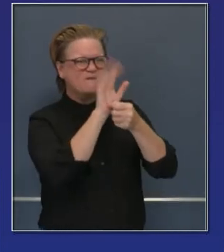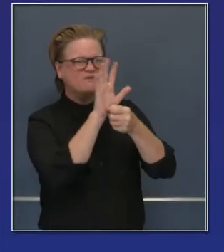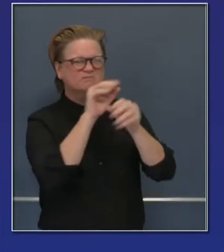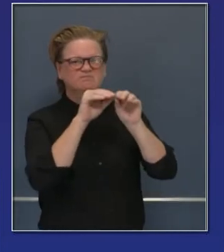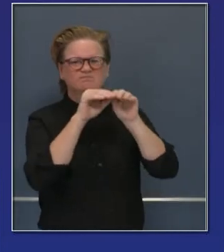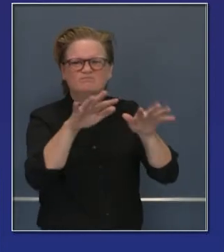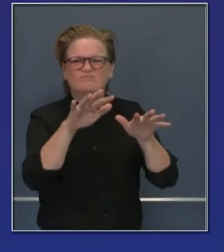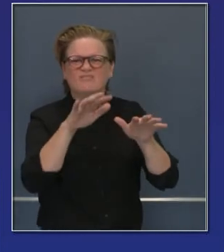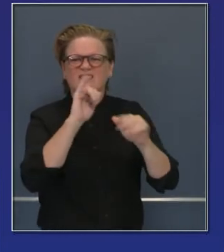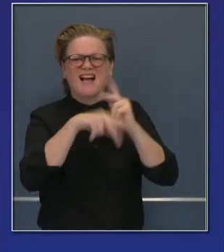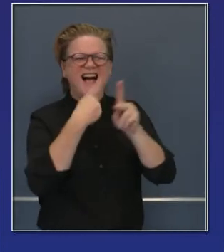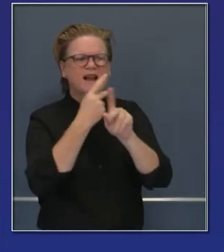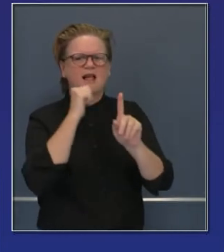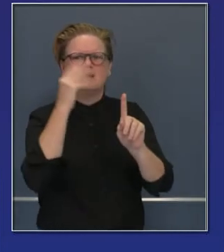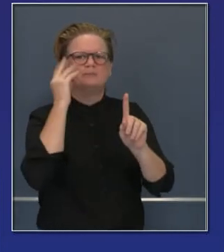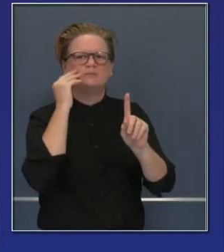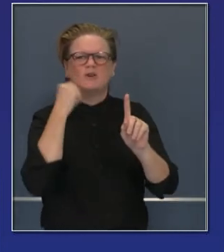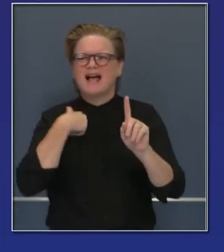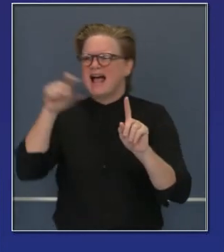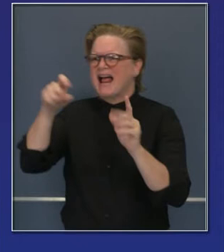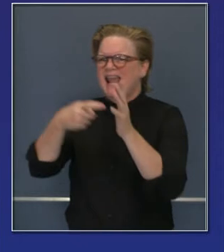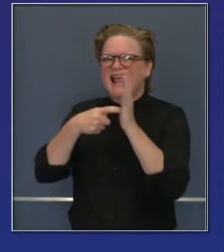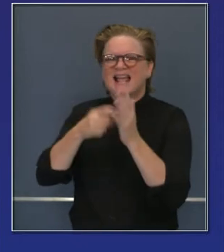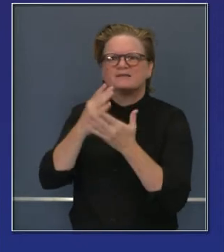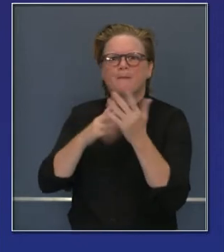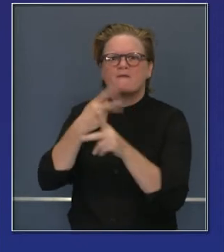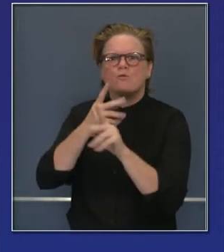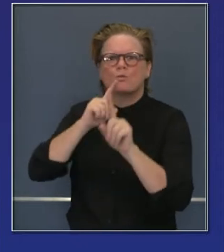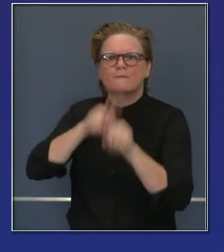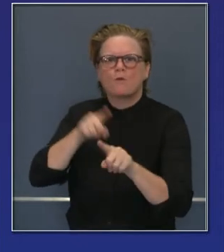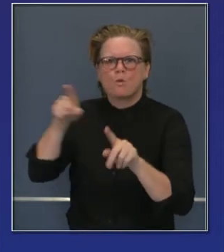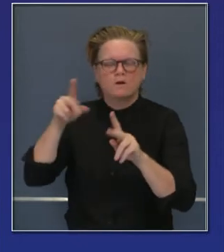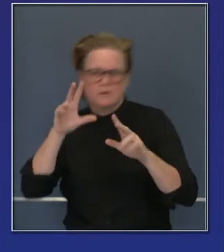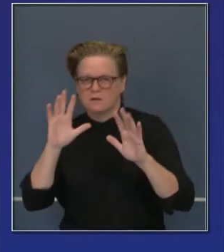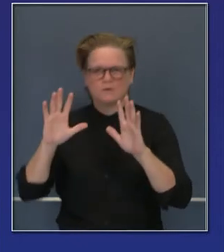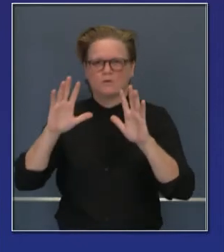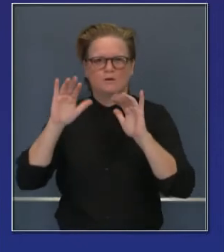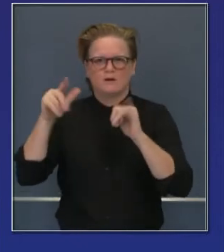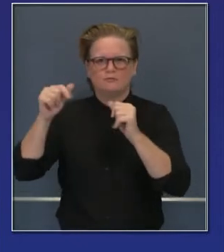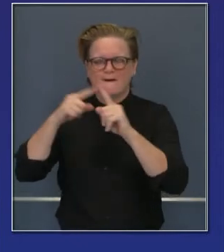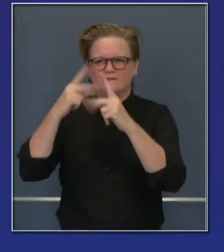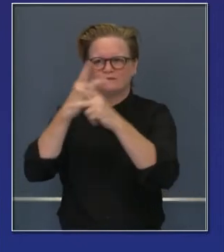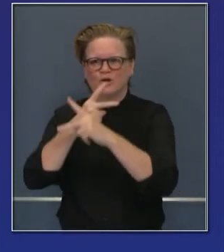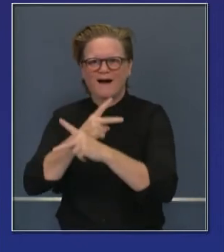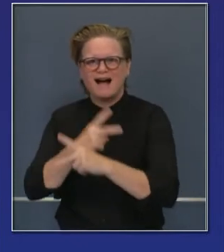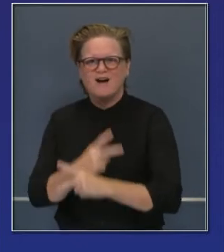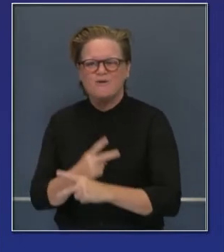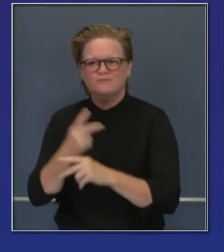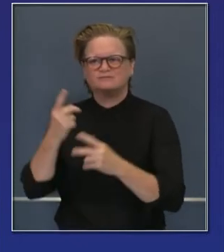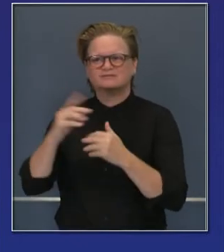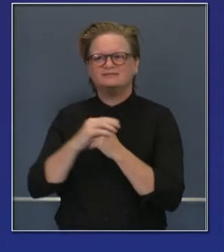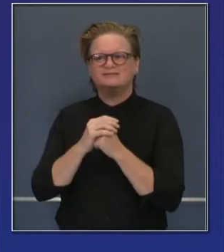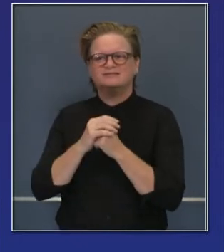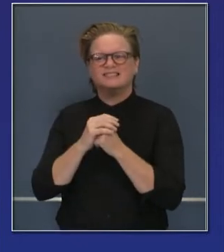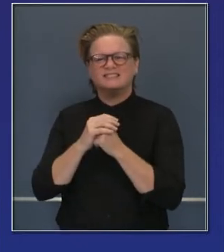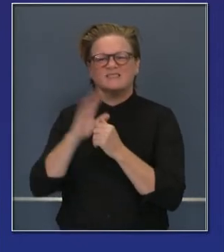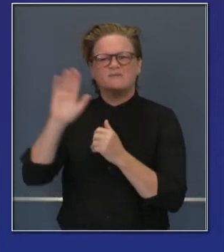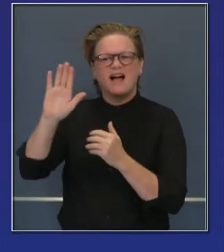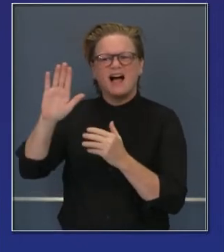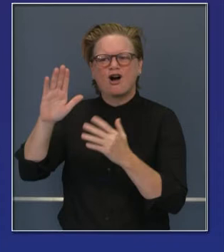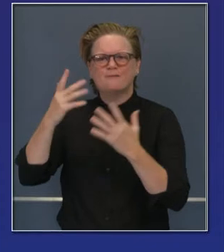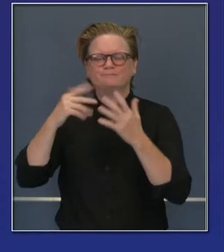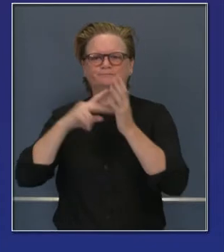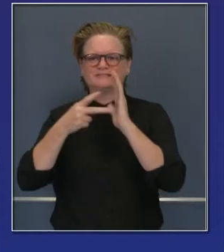pandemia. Les recuerdo que tenemos dos estrategias. Tenemos el enfrentamiento